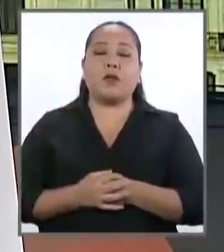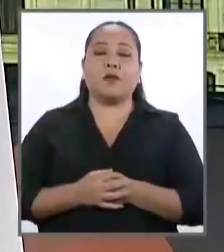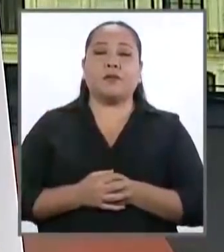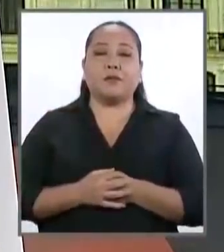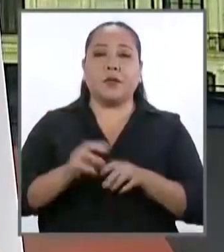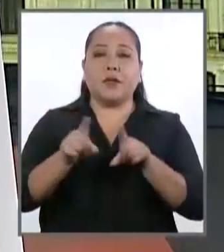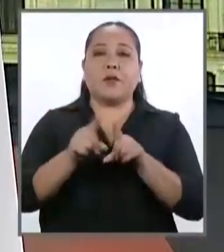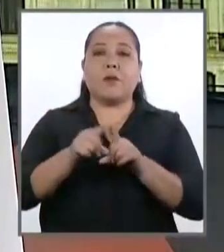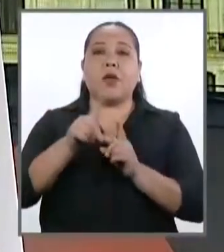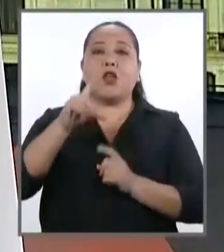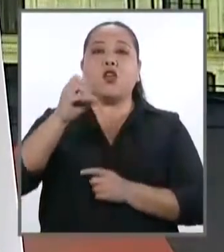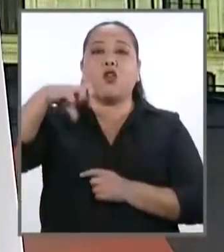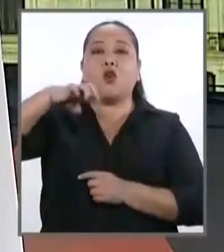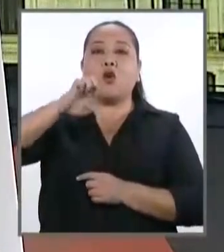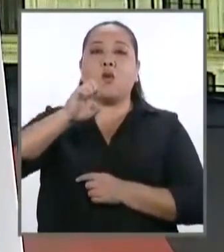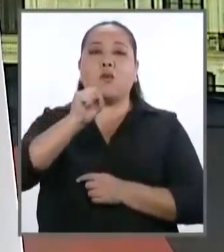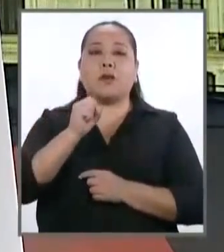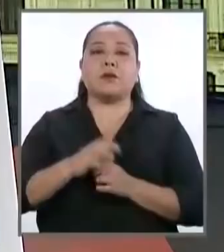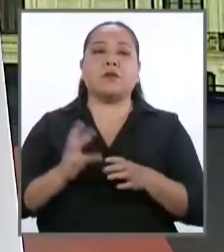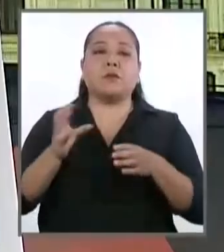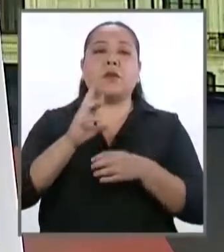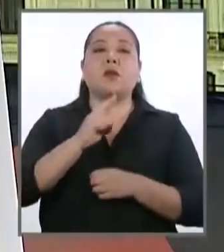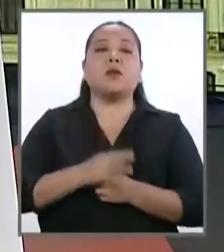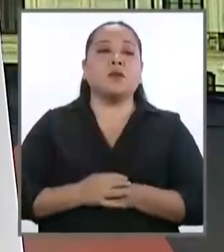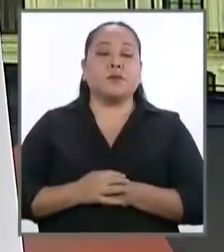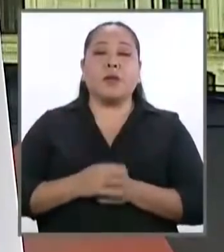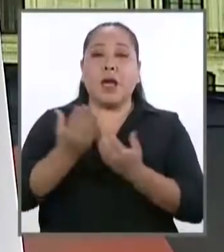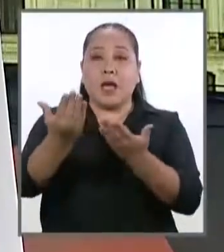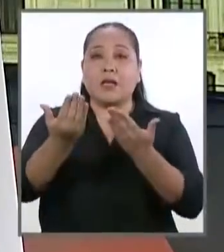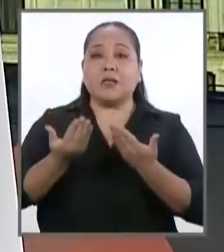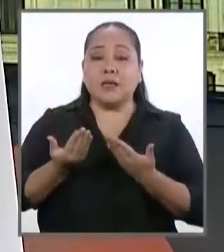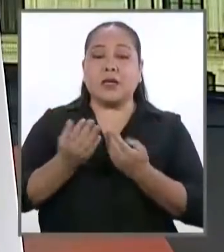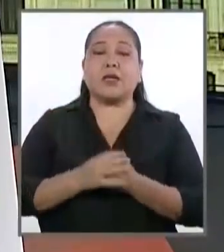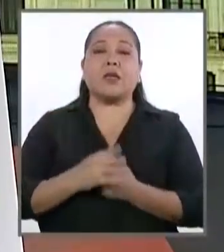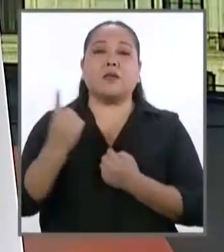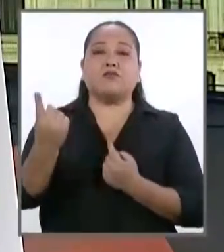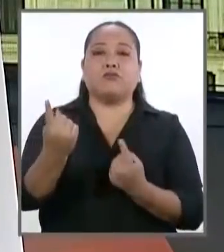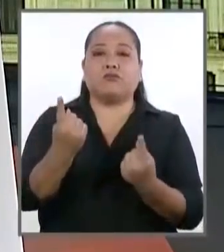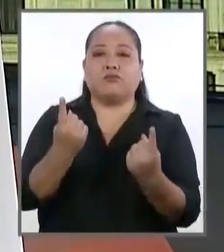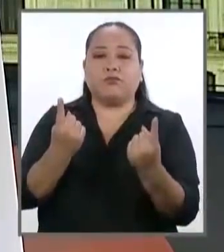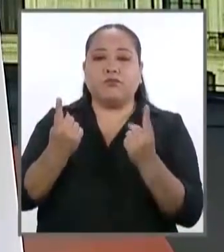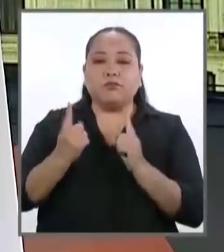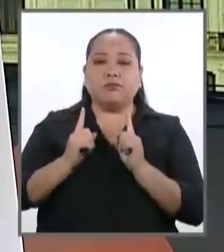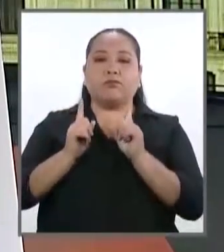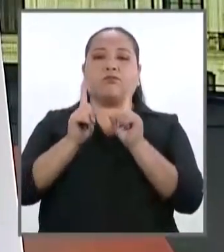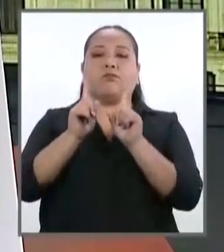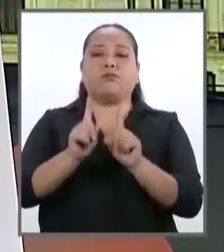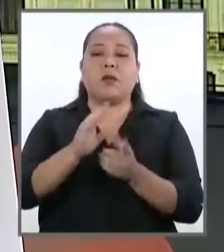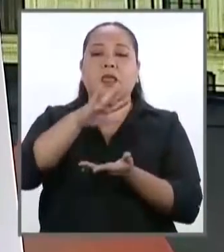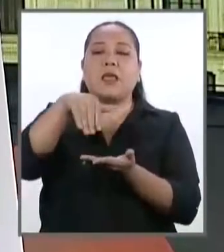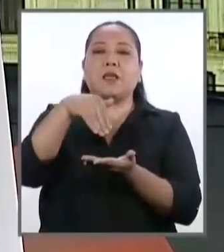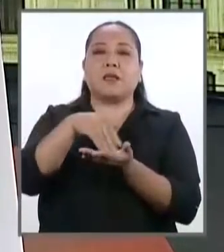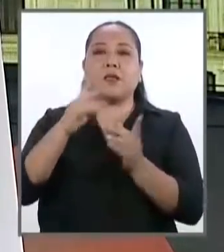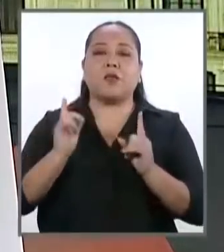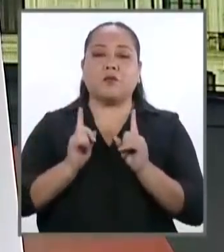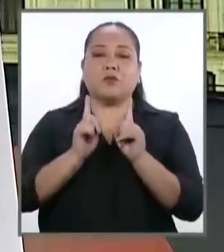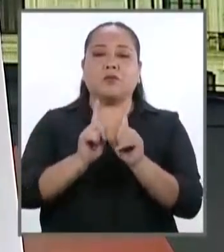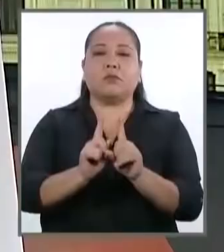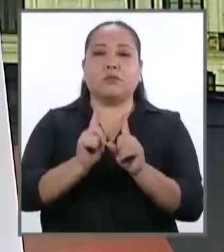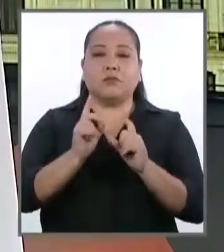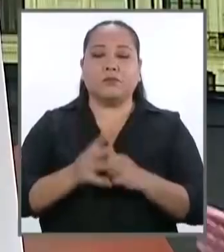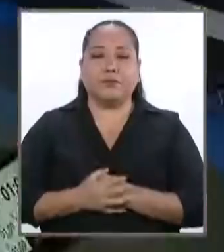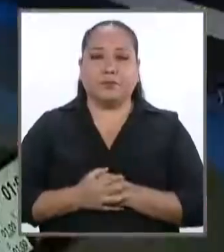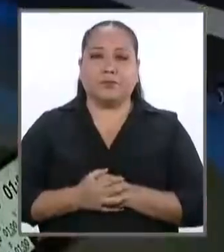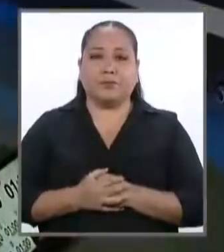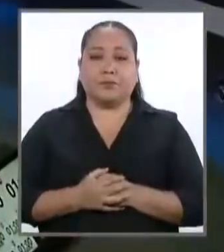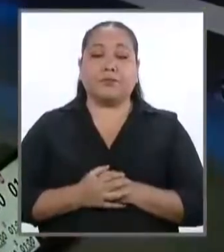también a Rafael López Aliaga de Renovación Popular. Por favor acérquense al podio que está en el medio del estudio. Vamos a